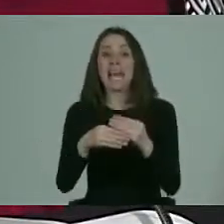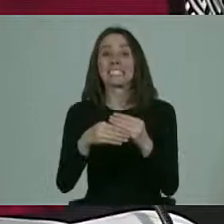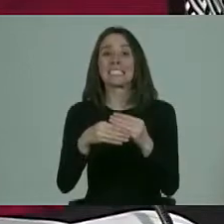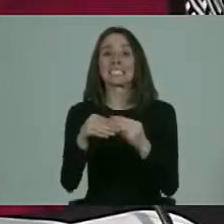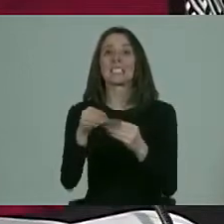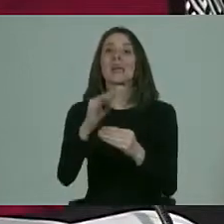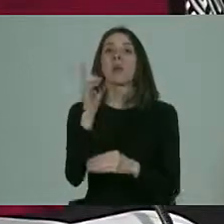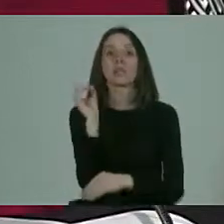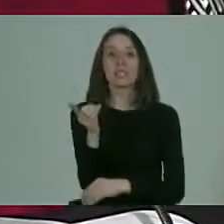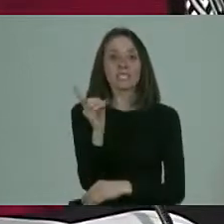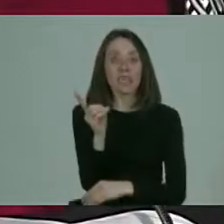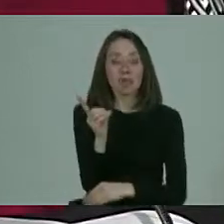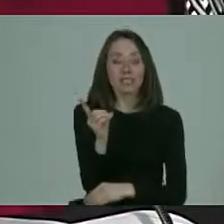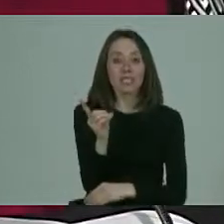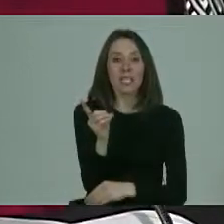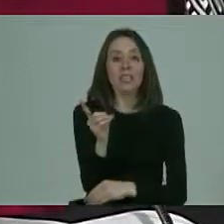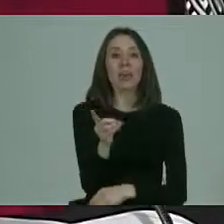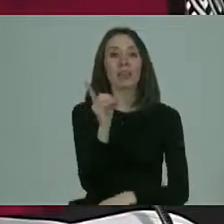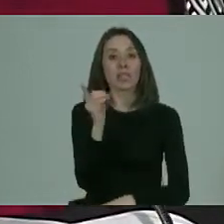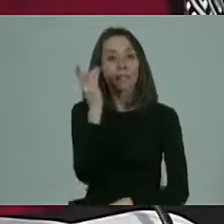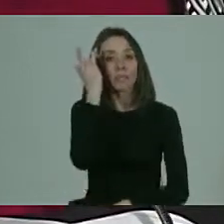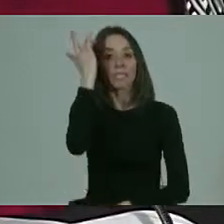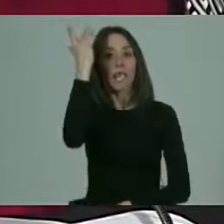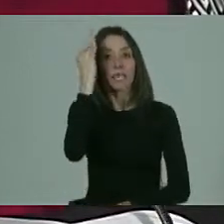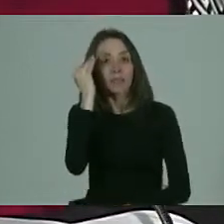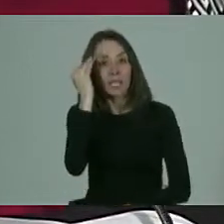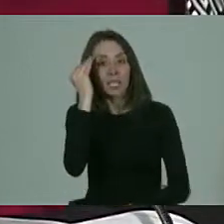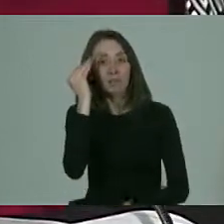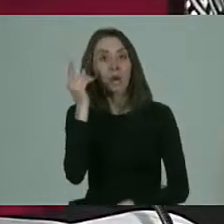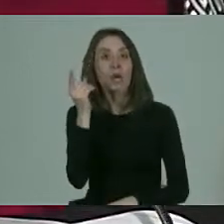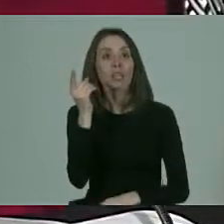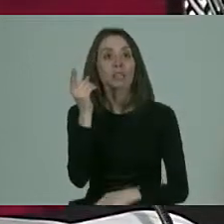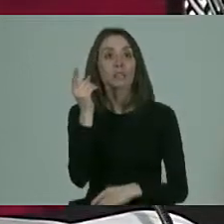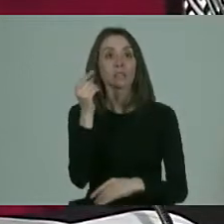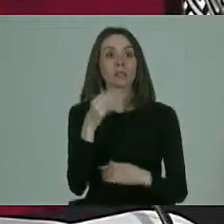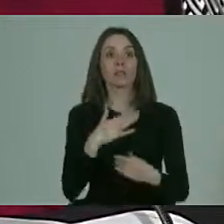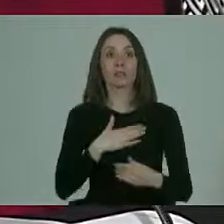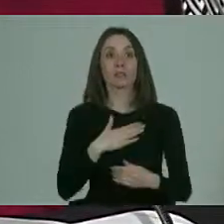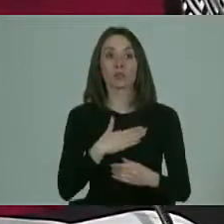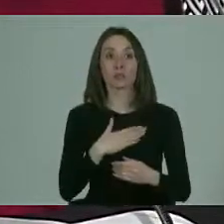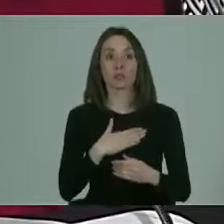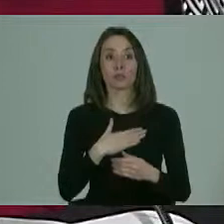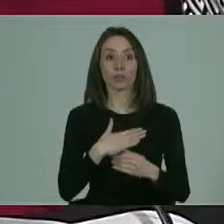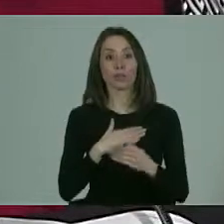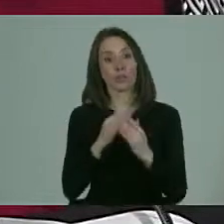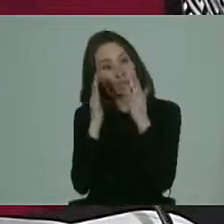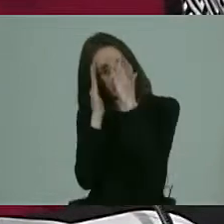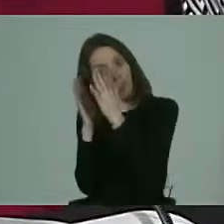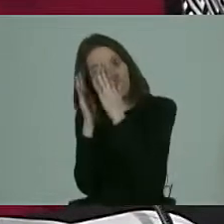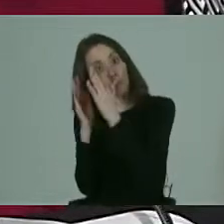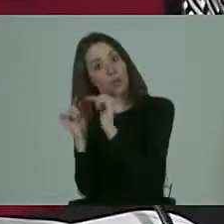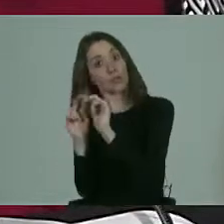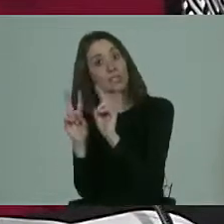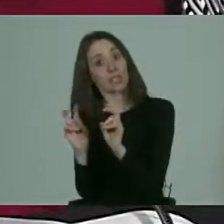discapacidad y discapacidad intelectual, que ha sido un área donde yo me he dedicado un poco más,